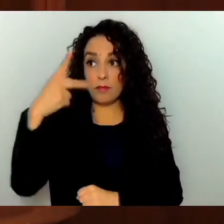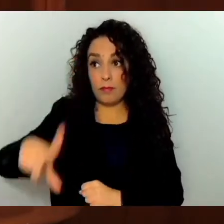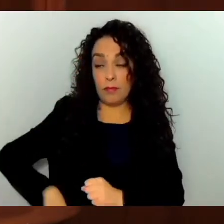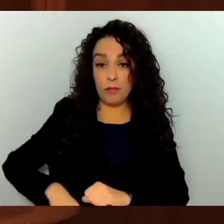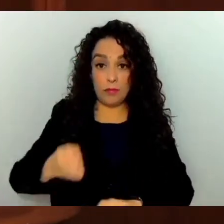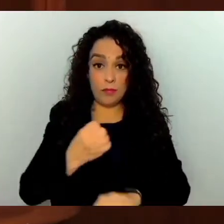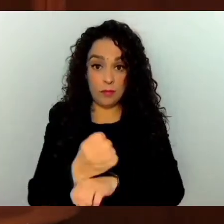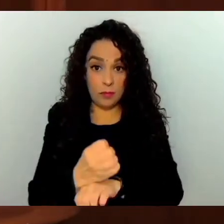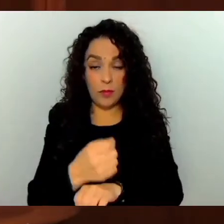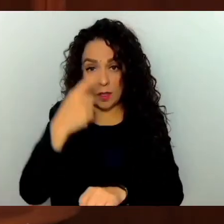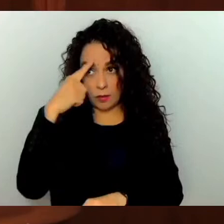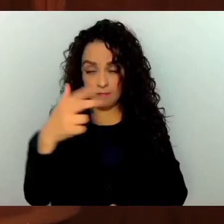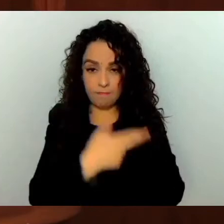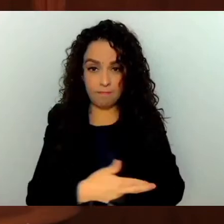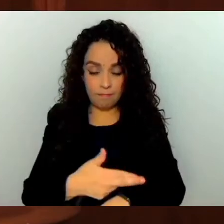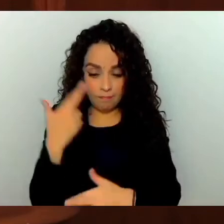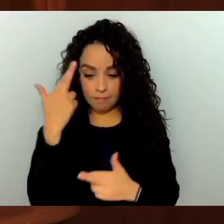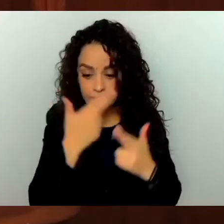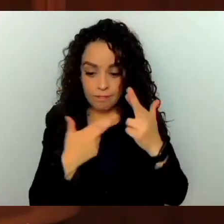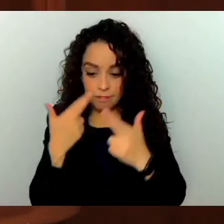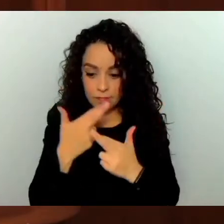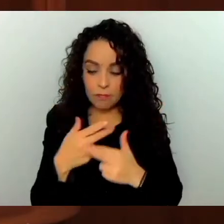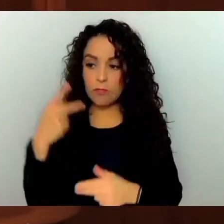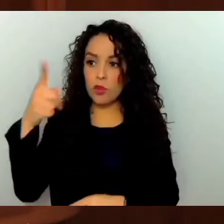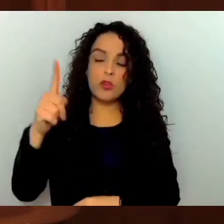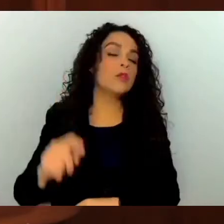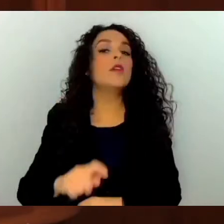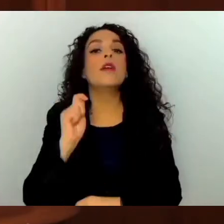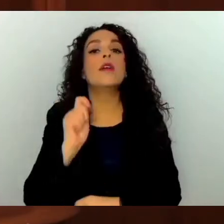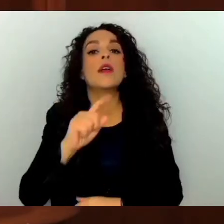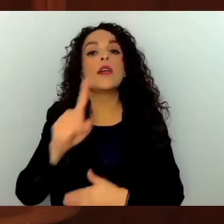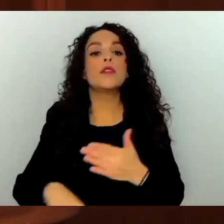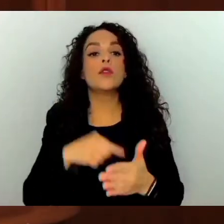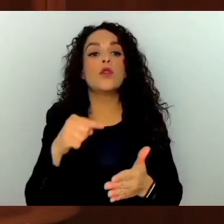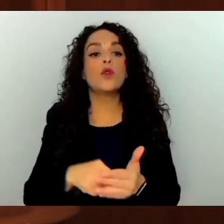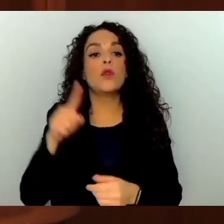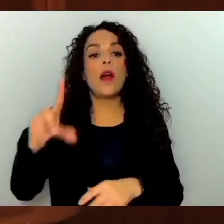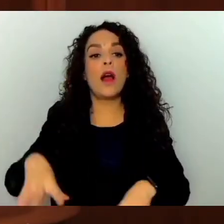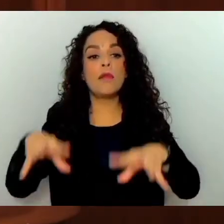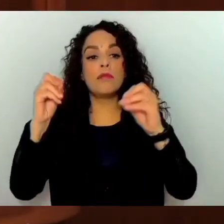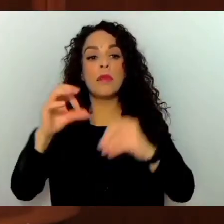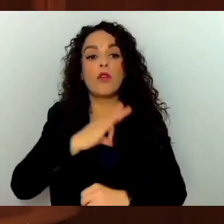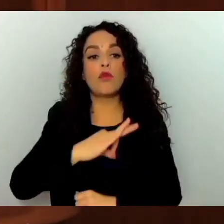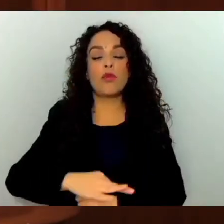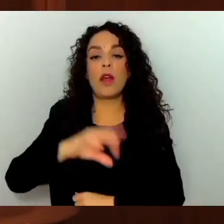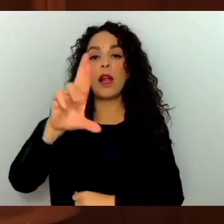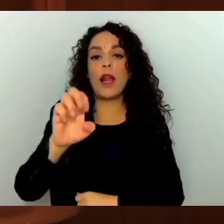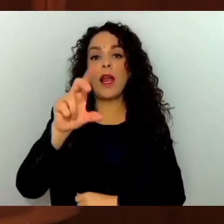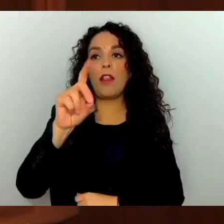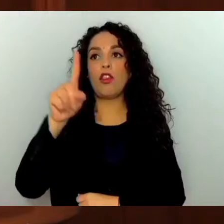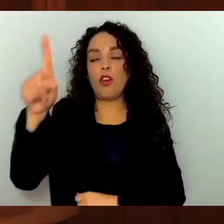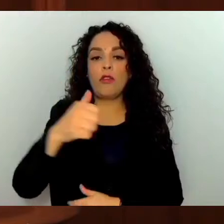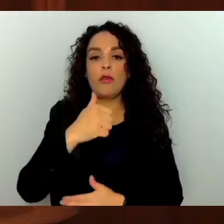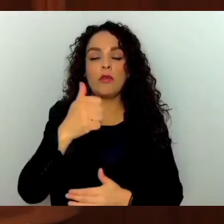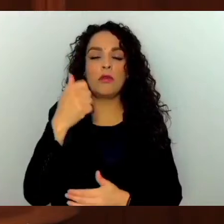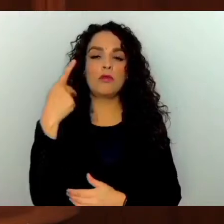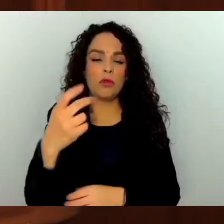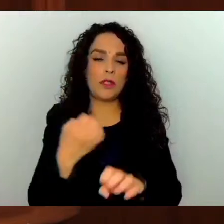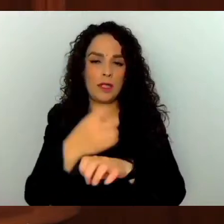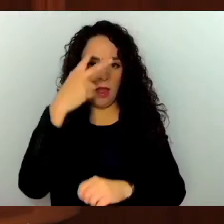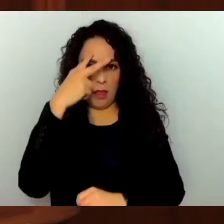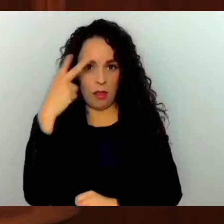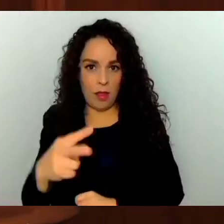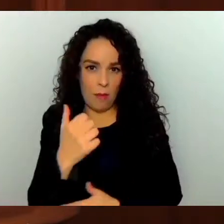procedentes. Dado en el Palacio del Poder Legislativo en la ciudad de Toluca de Lerdo, capital del Estado de México, a los tres días del